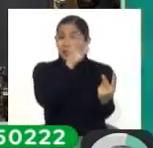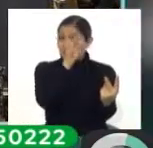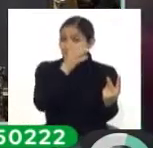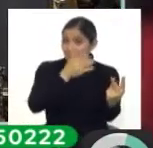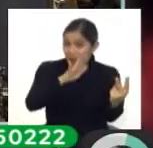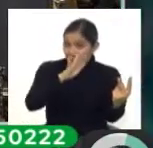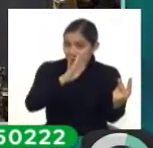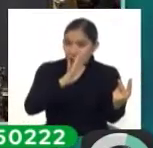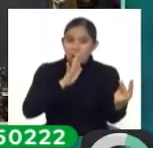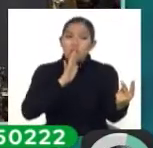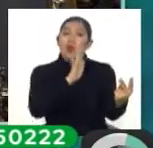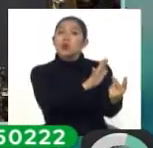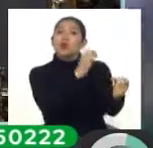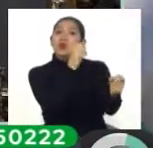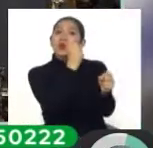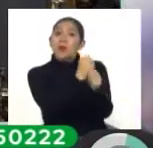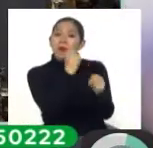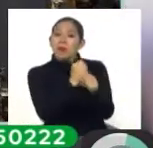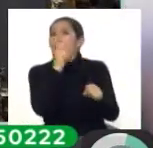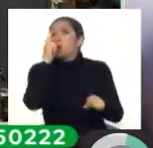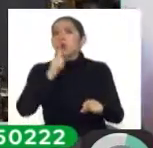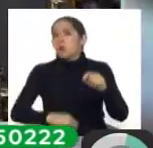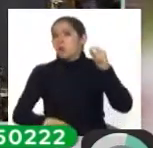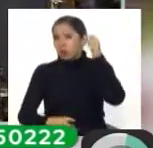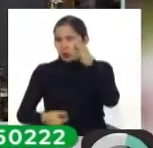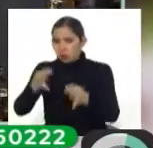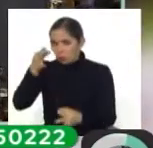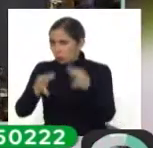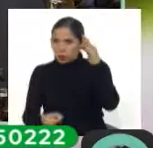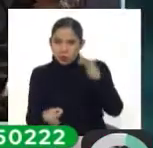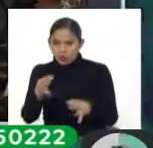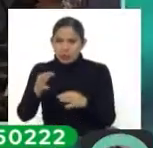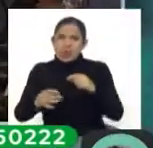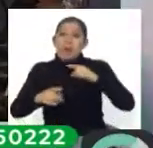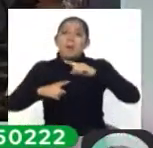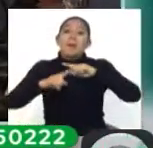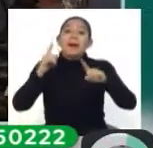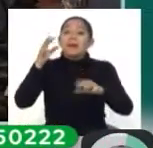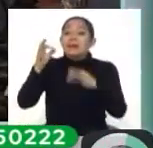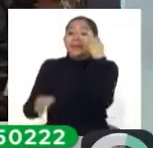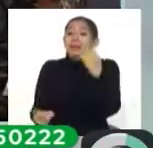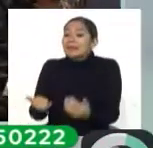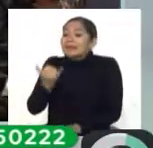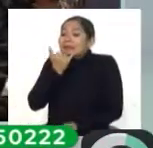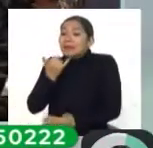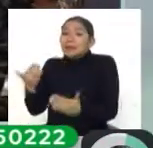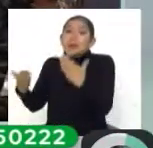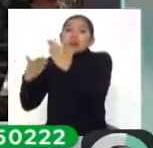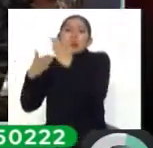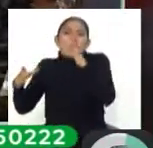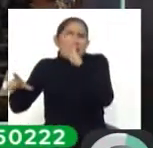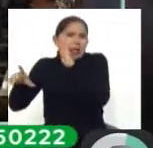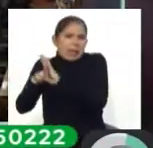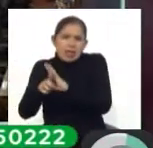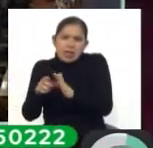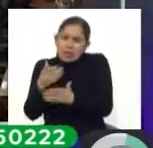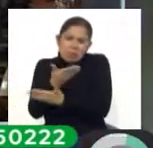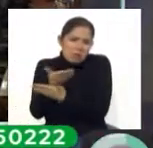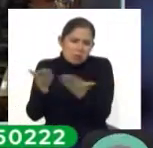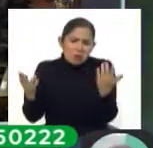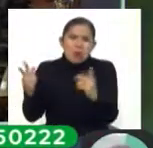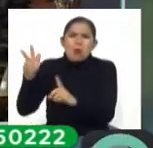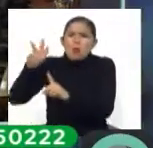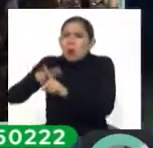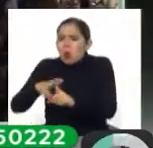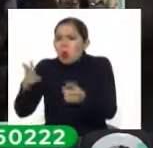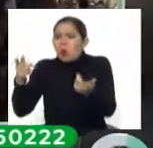ejercicio de sus funciones, pero sí pueden ser procesadas si cometen un delito penal, cualquier delito, violación,